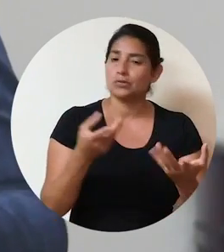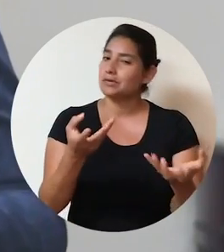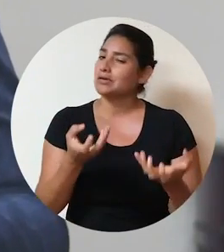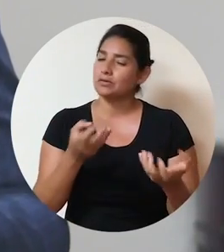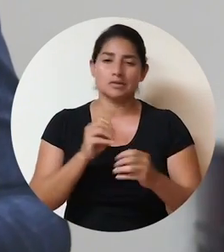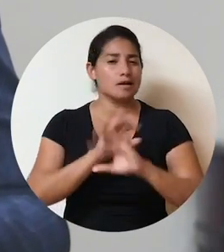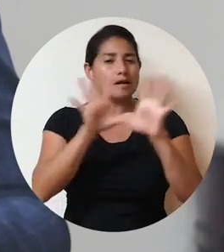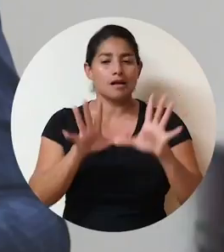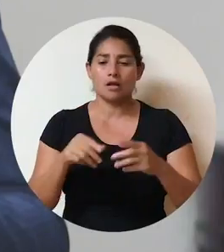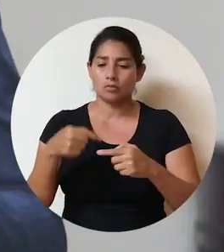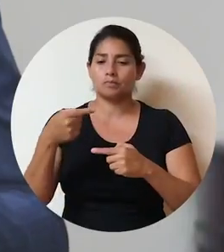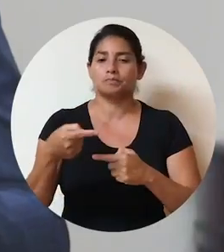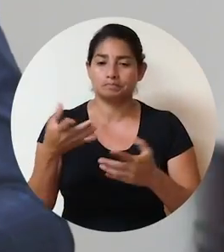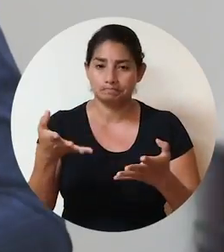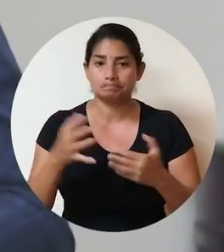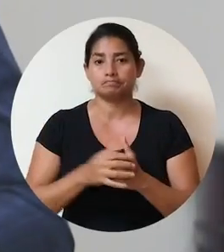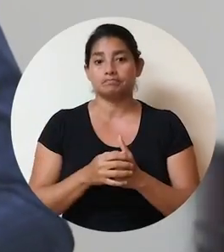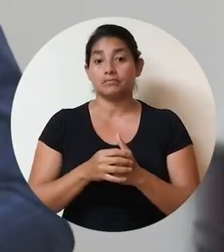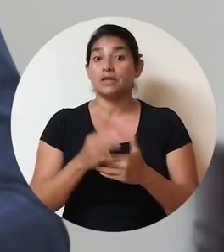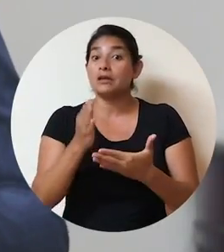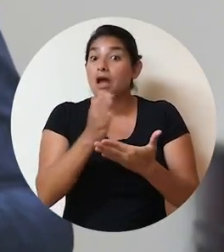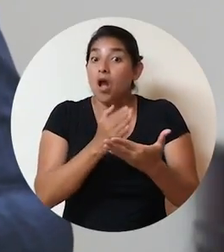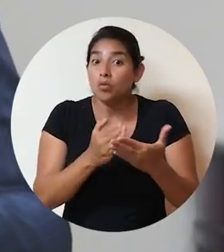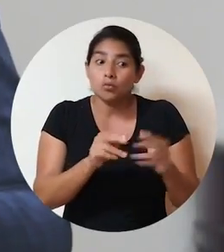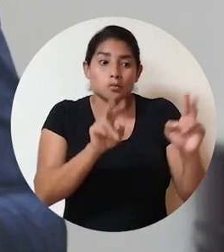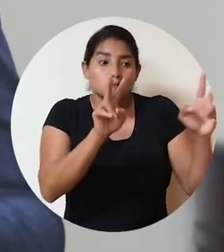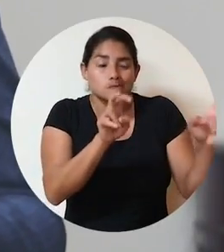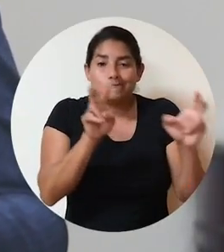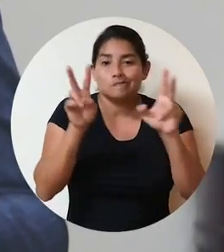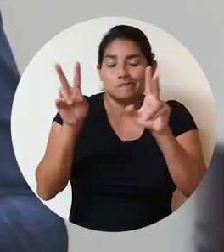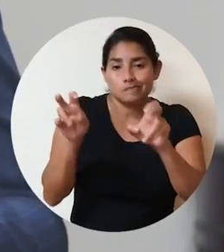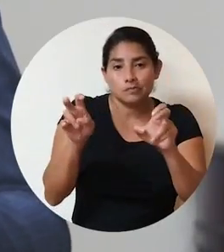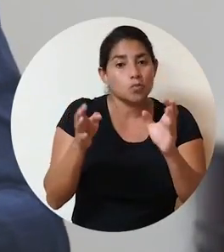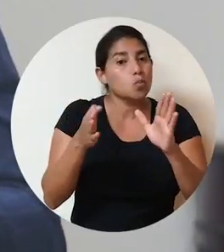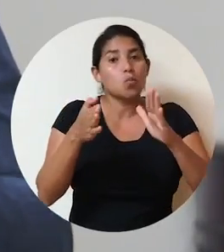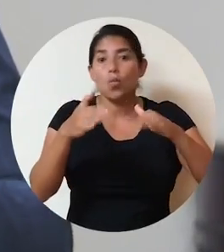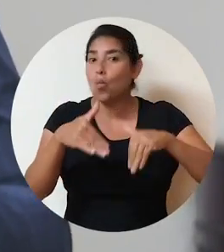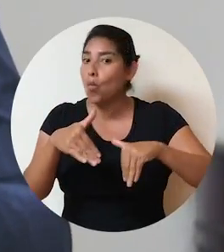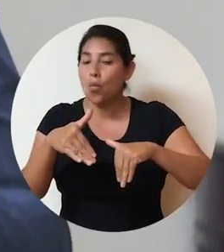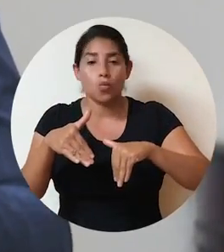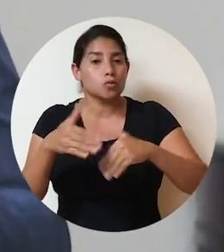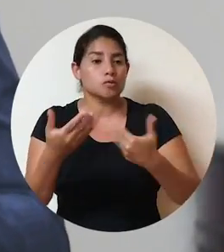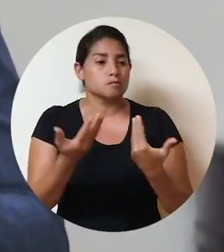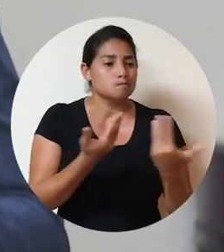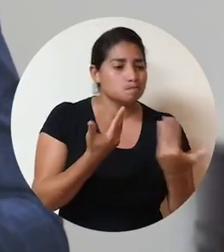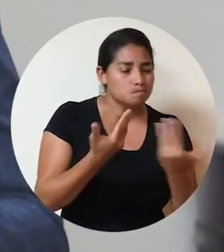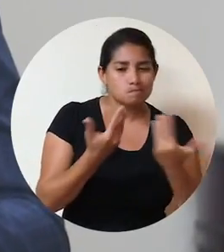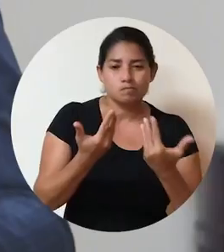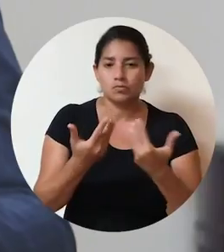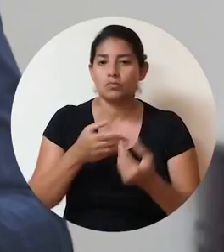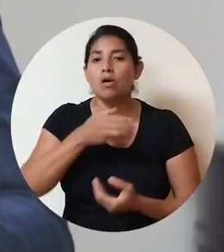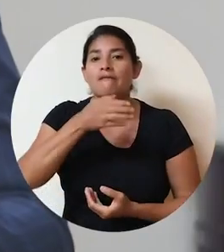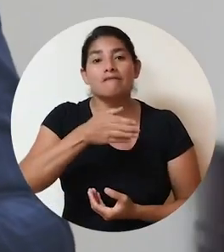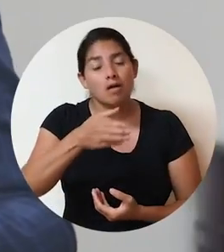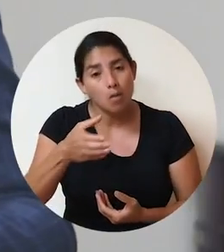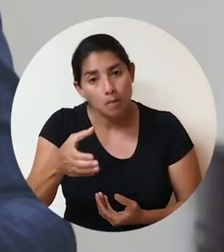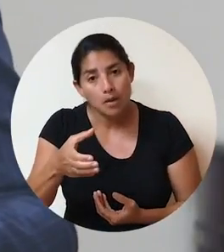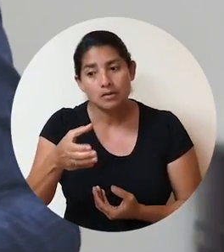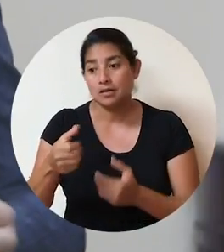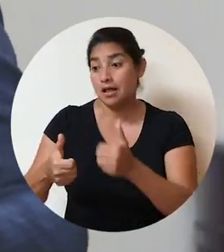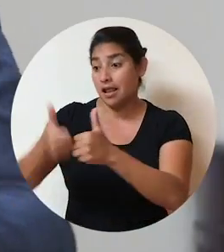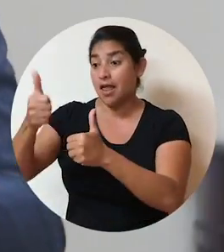Sí quiero ser claro en lo siguiente. En aquellos asuntos en los que no haya sido posible una